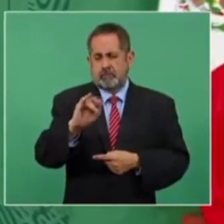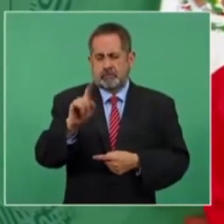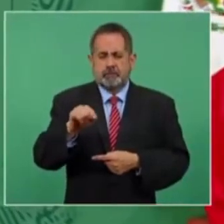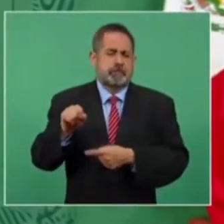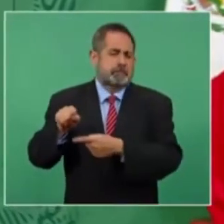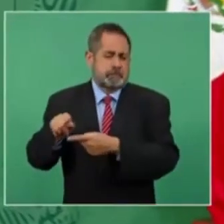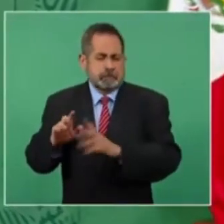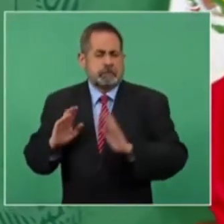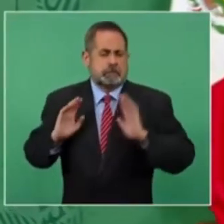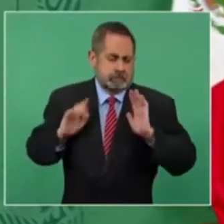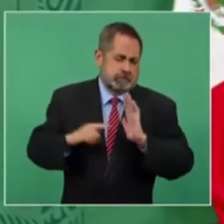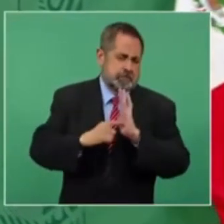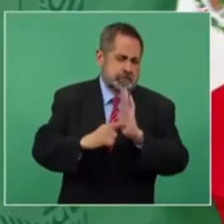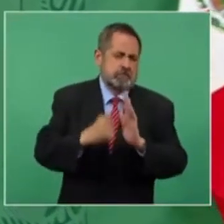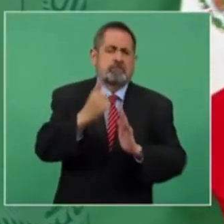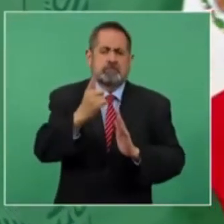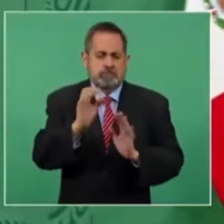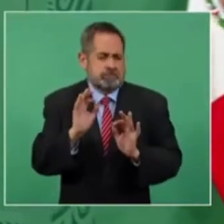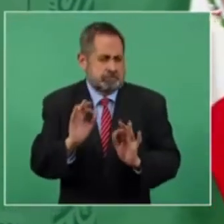por ejemplo,